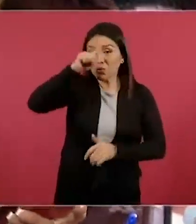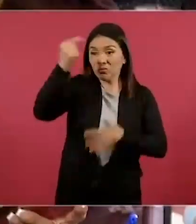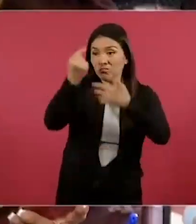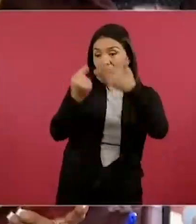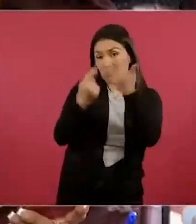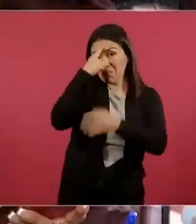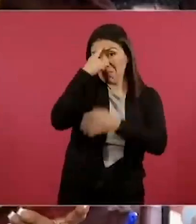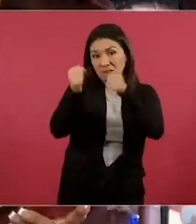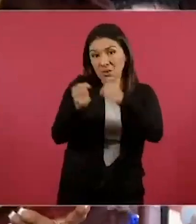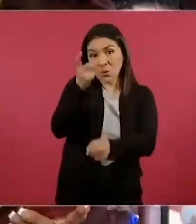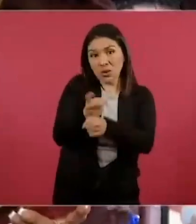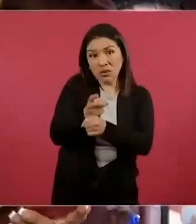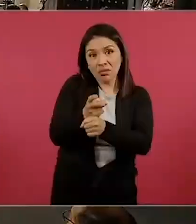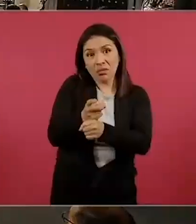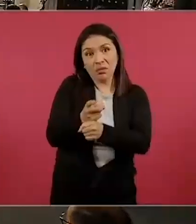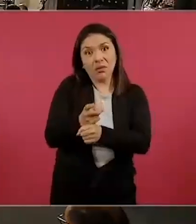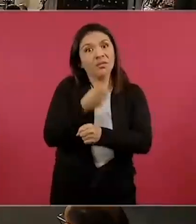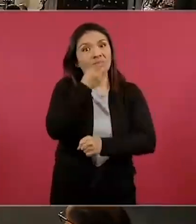prácticas de seguridad informática?